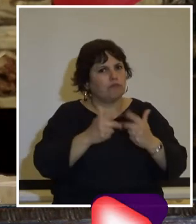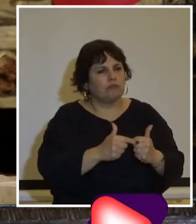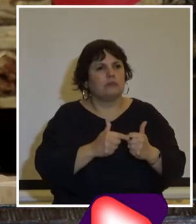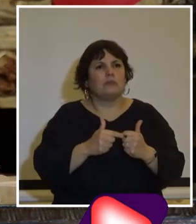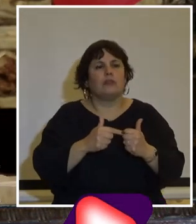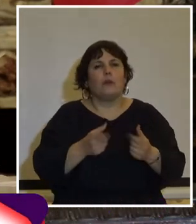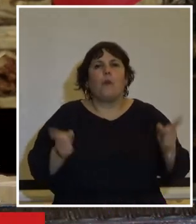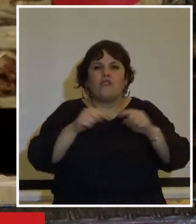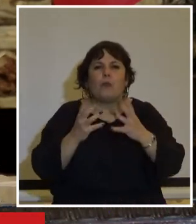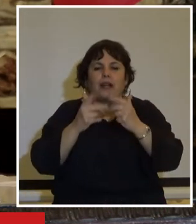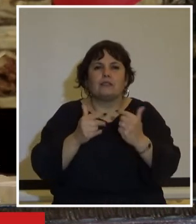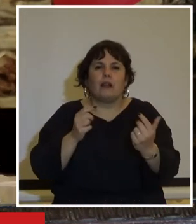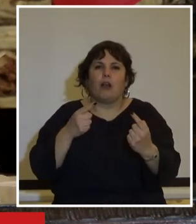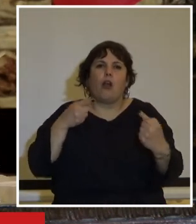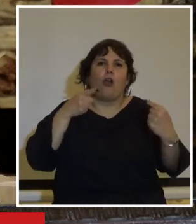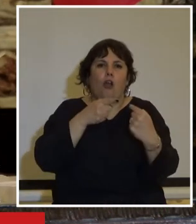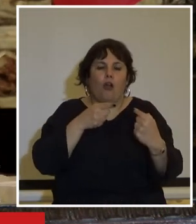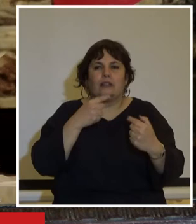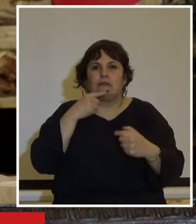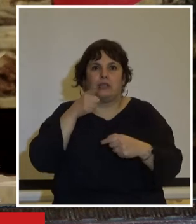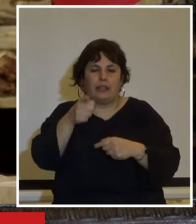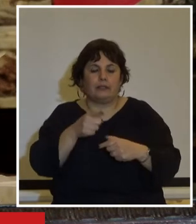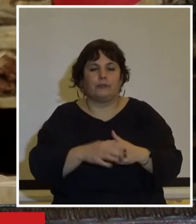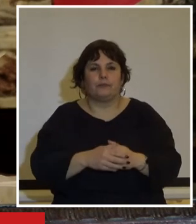reorganizamos para enfrentar el camaleón imperialista